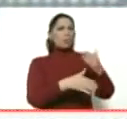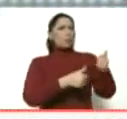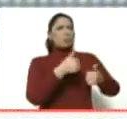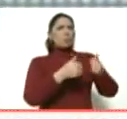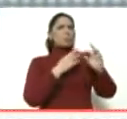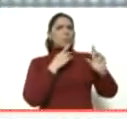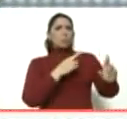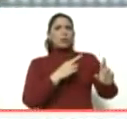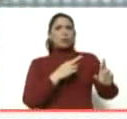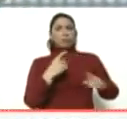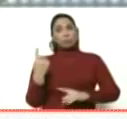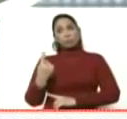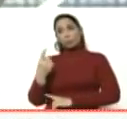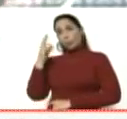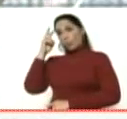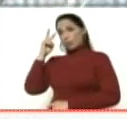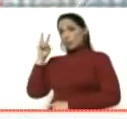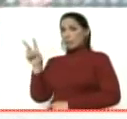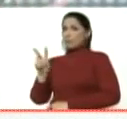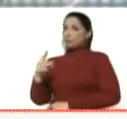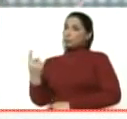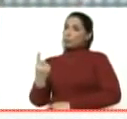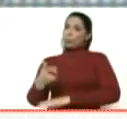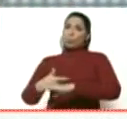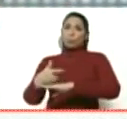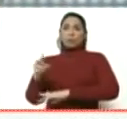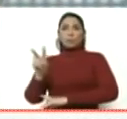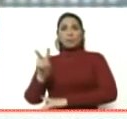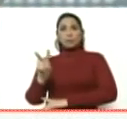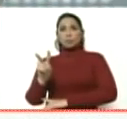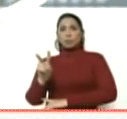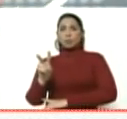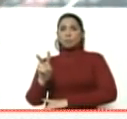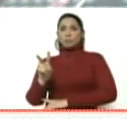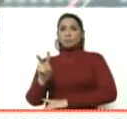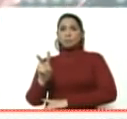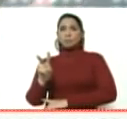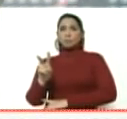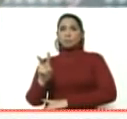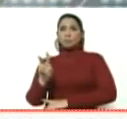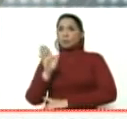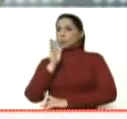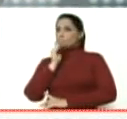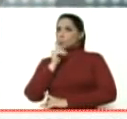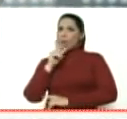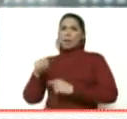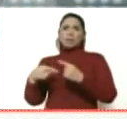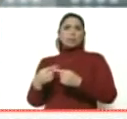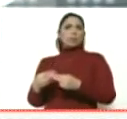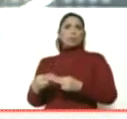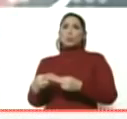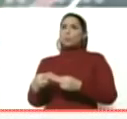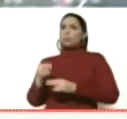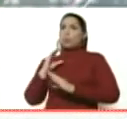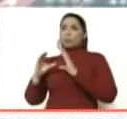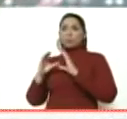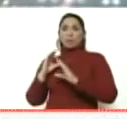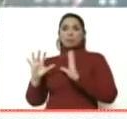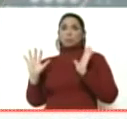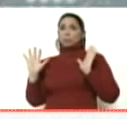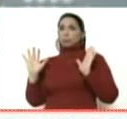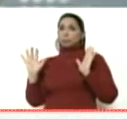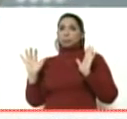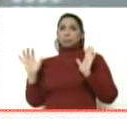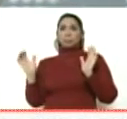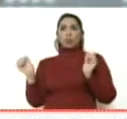Hay un solo canciller en Venezuela, hay un solo gobierno de Venezuela, digamos, no hay ningún tipo de comunicación con